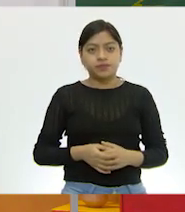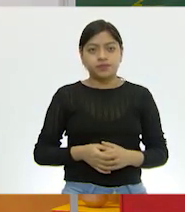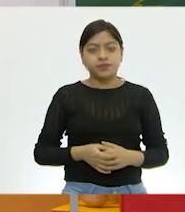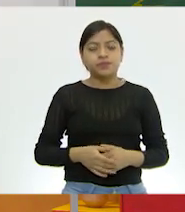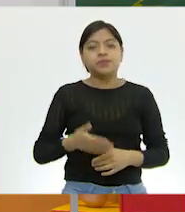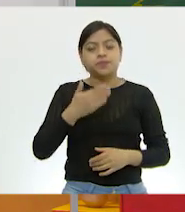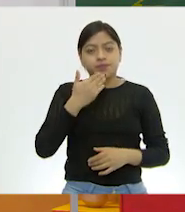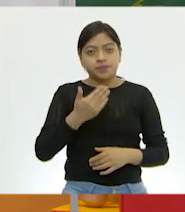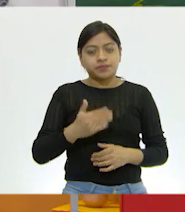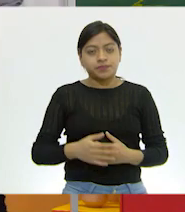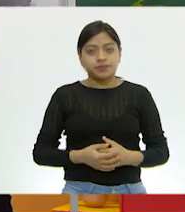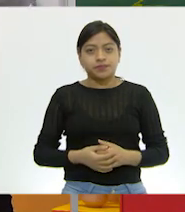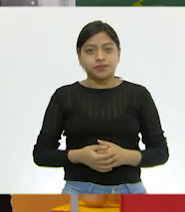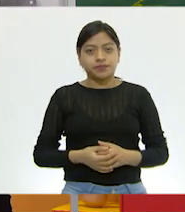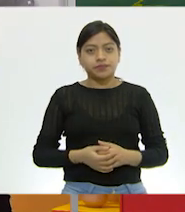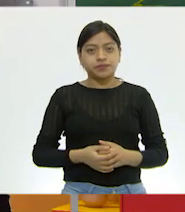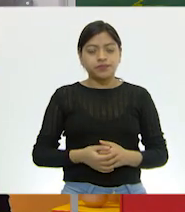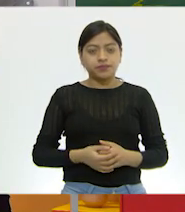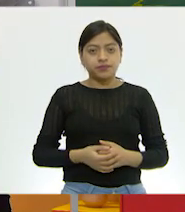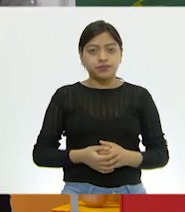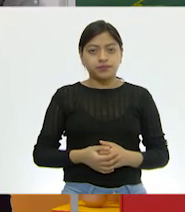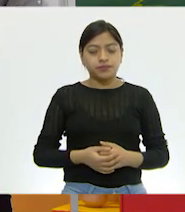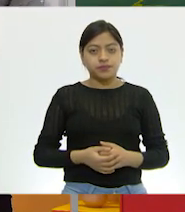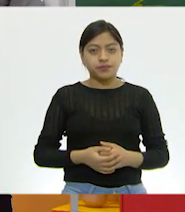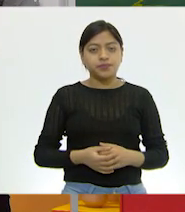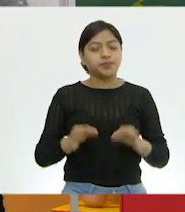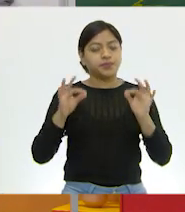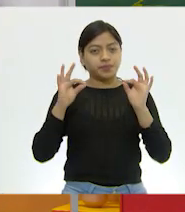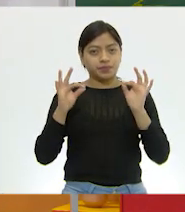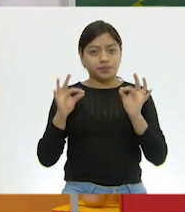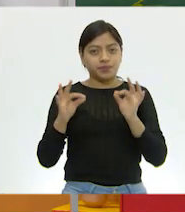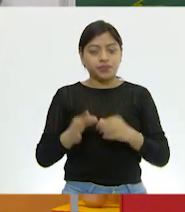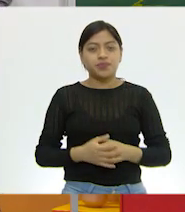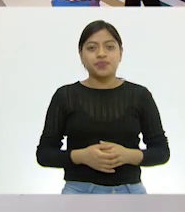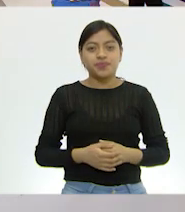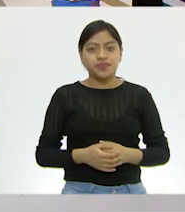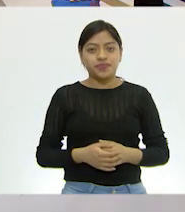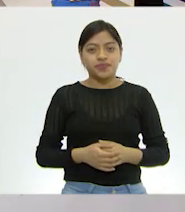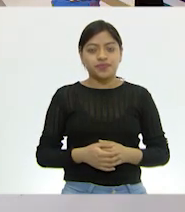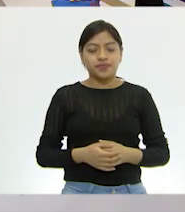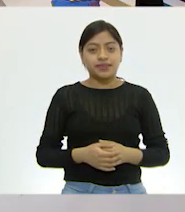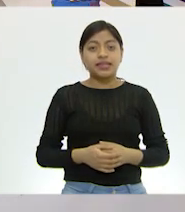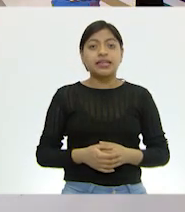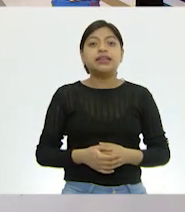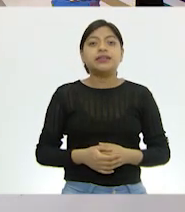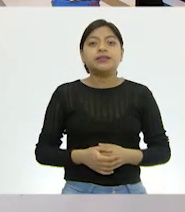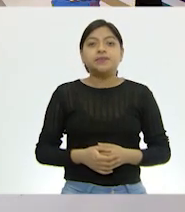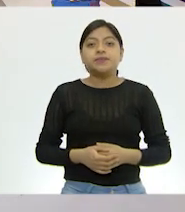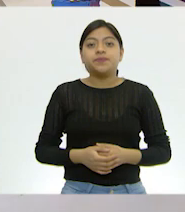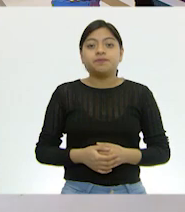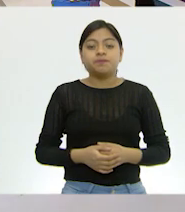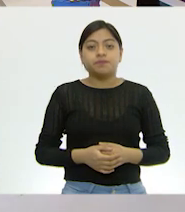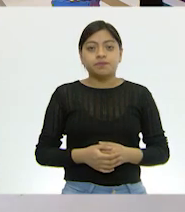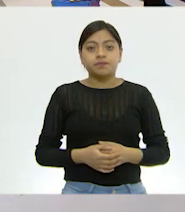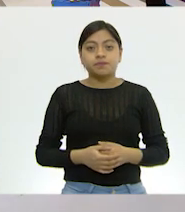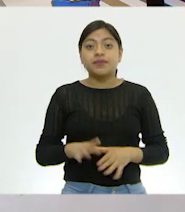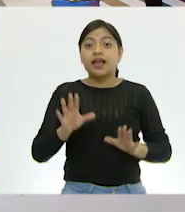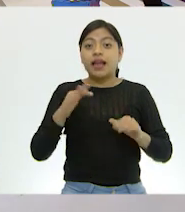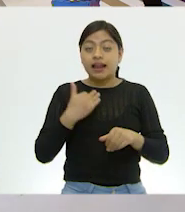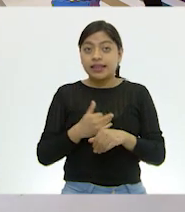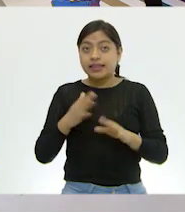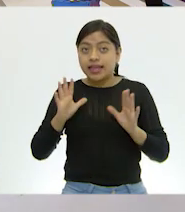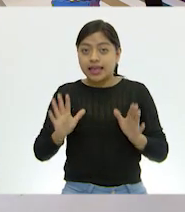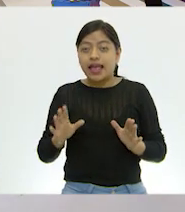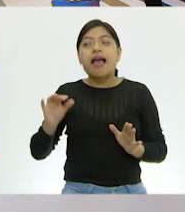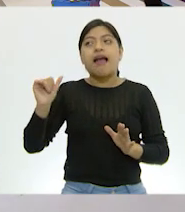Muy bien. Perfecto. Ok, perfecto. Oye, lo correcto, ¿verdad? Y entonces, bueno, aprovechando que